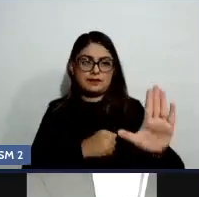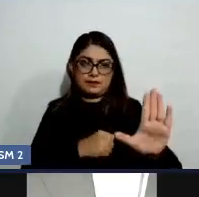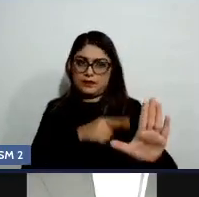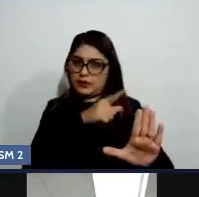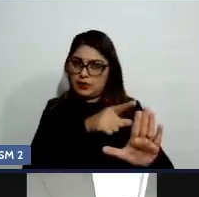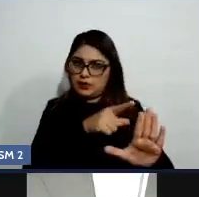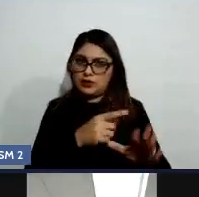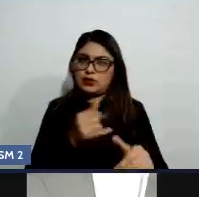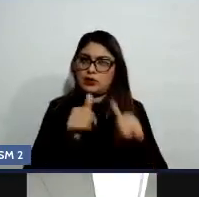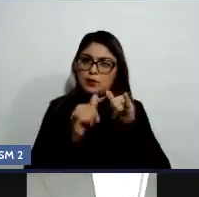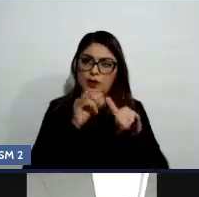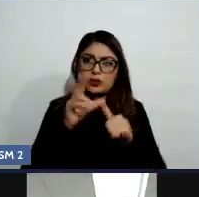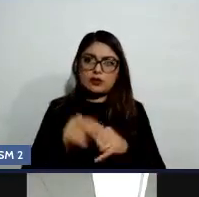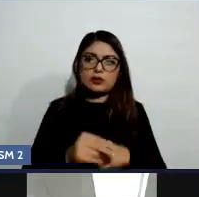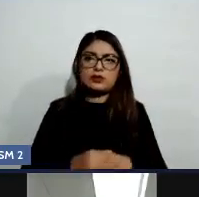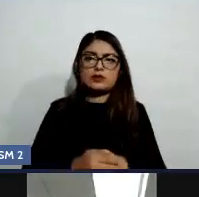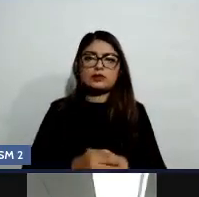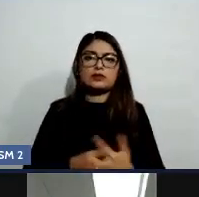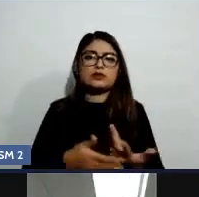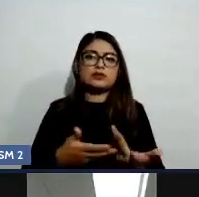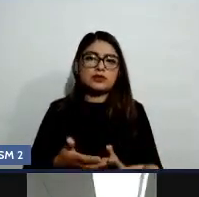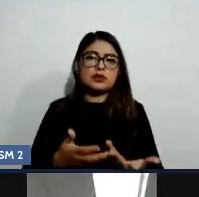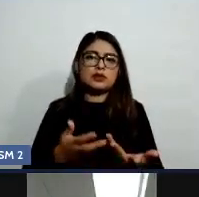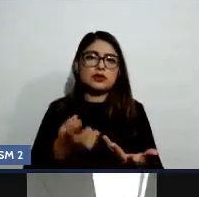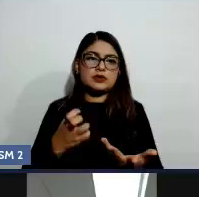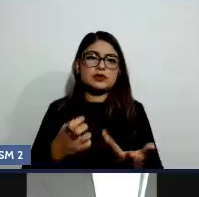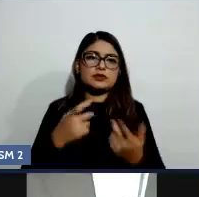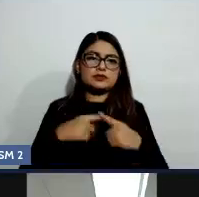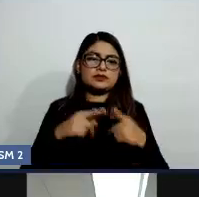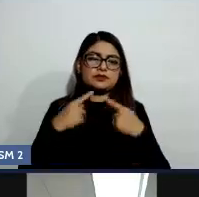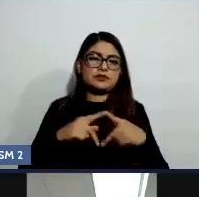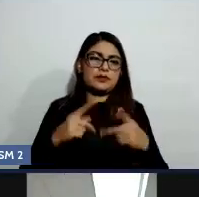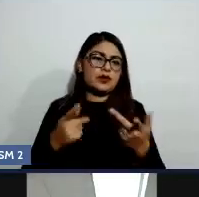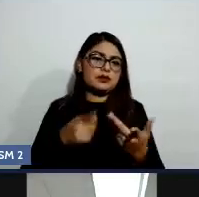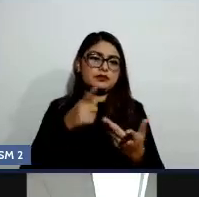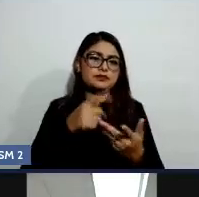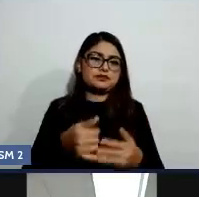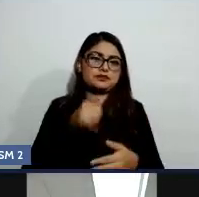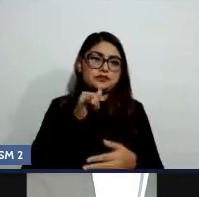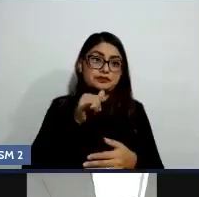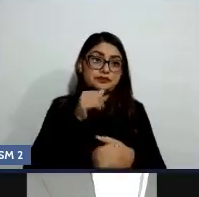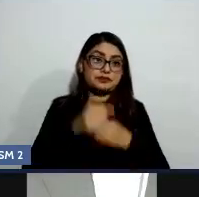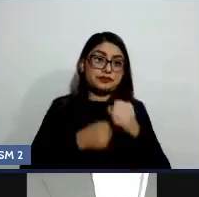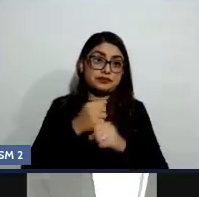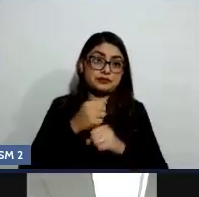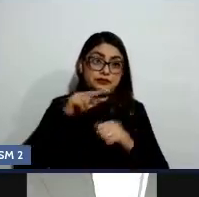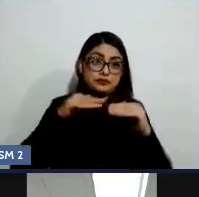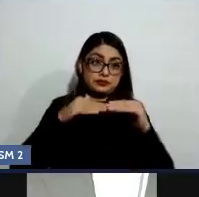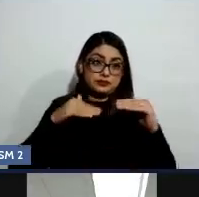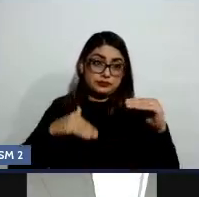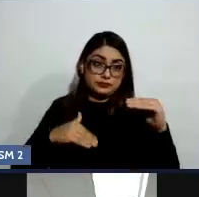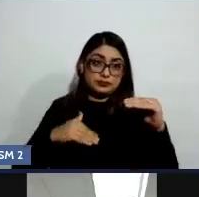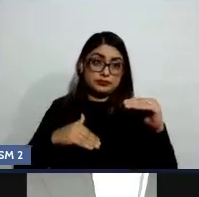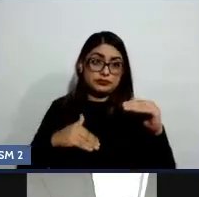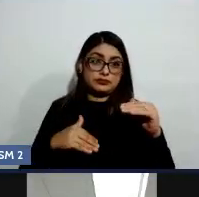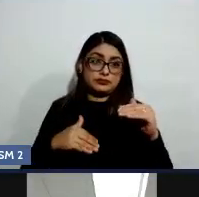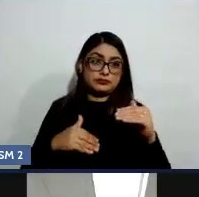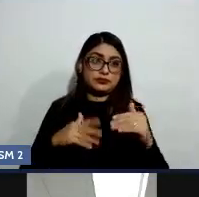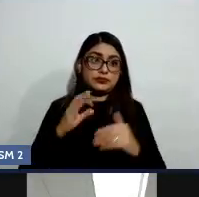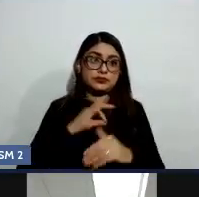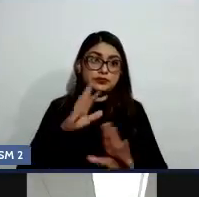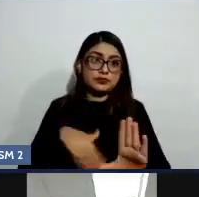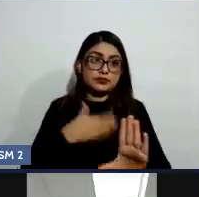años. Entonces, todo lo que la persona ingiera antes de esa edad, pues va a obstruir su